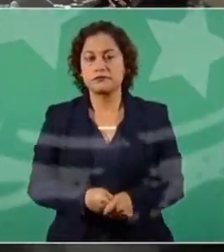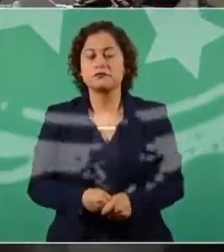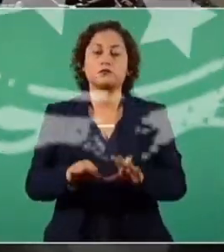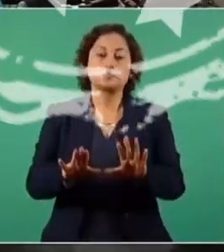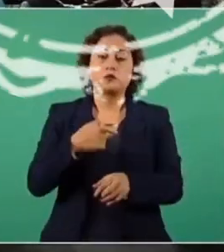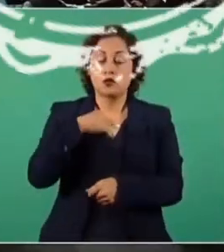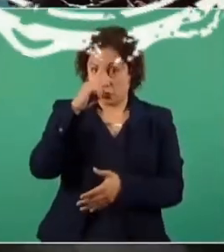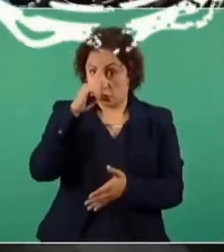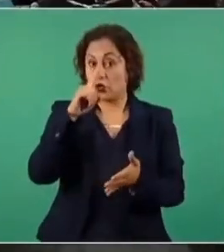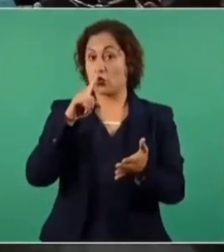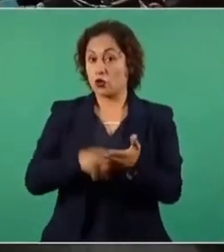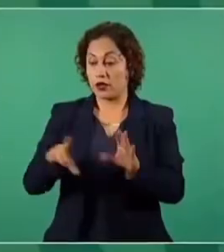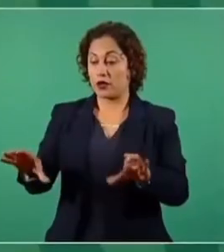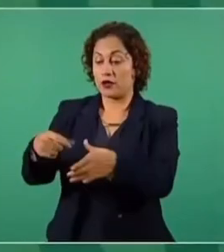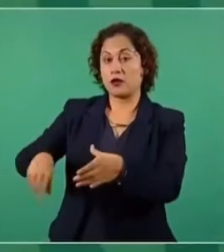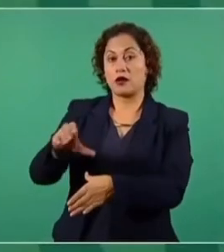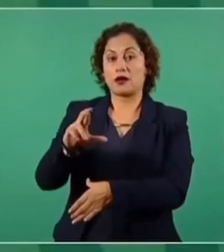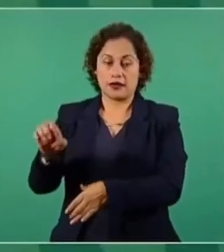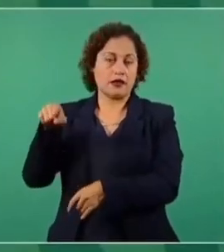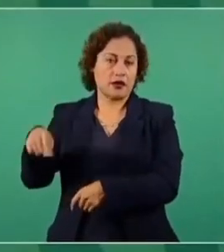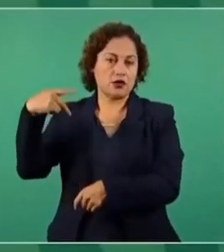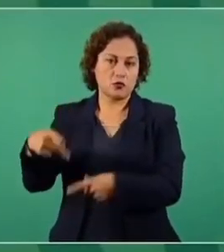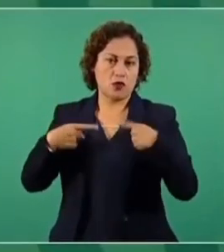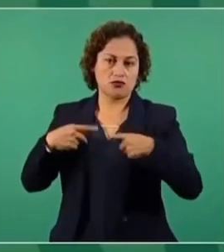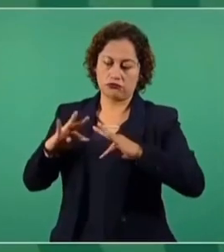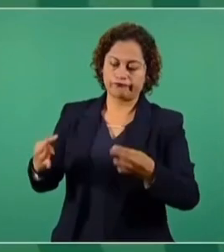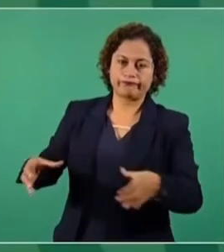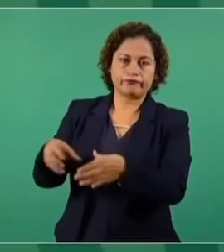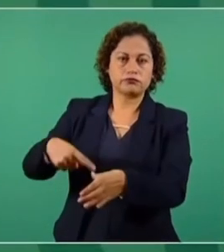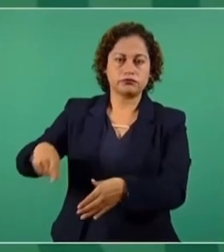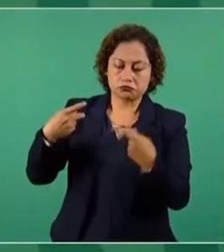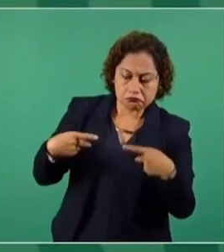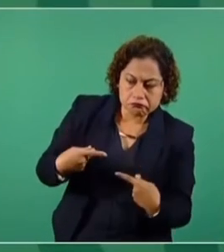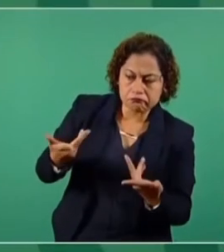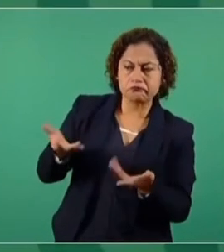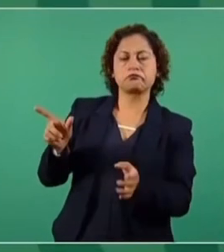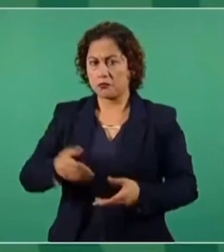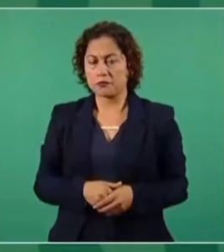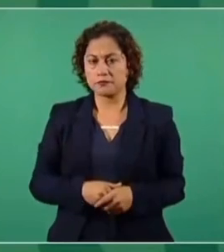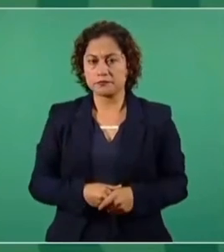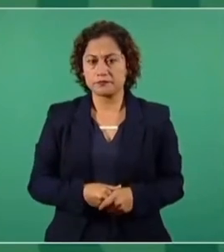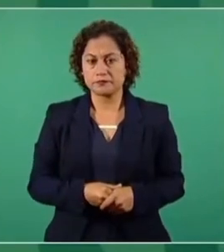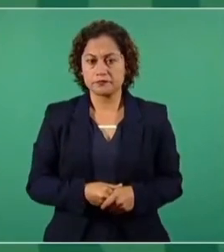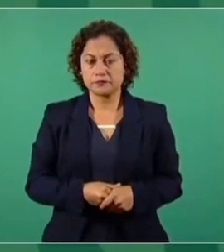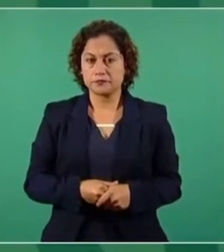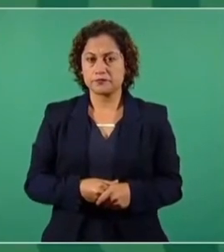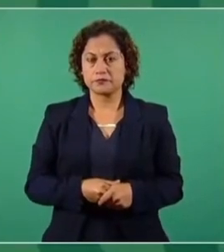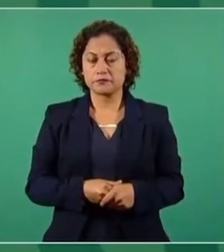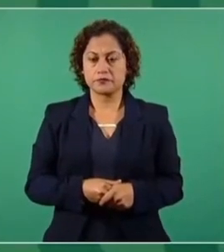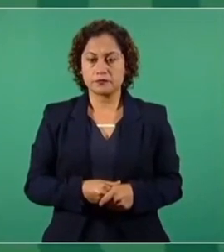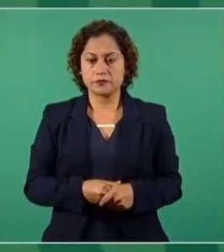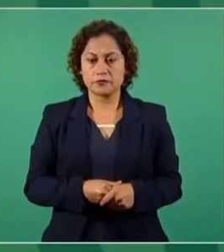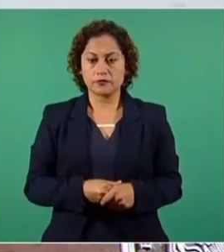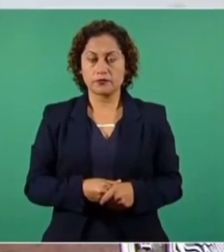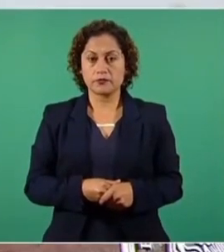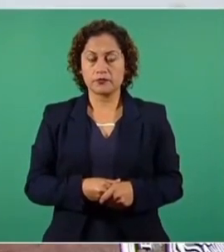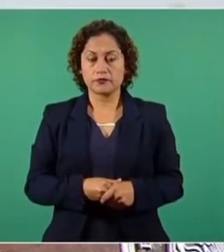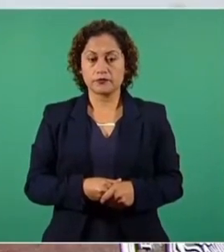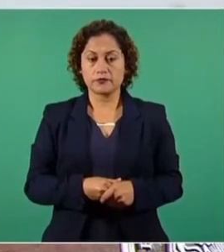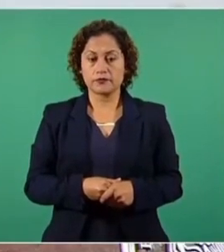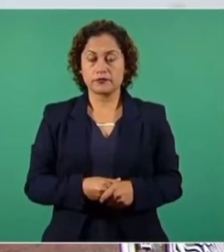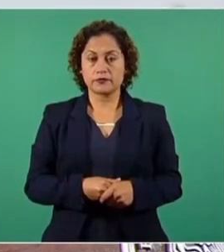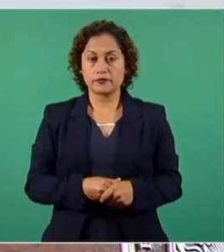Yo creo que los consejeros de la CRE son gentes honestas, serias, responsables. Se pudo cambiar